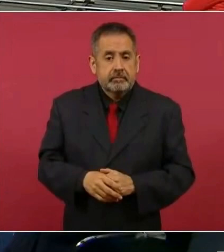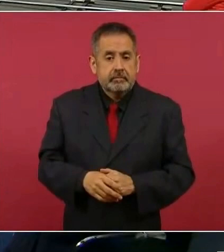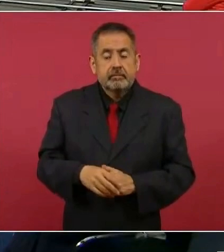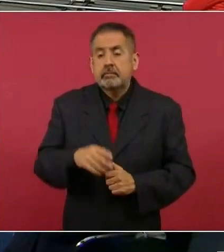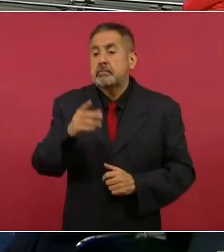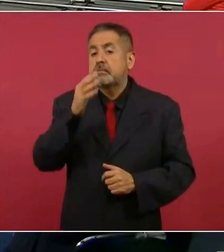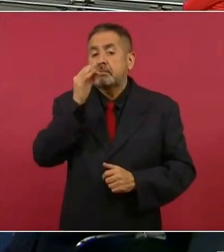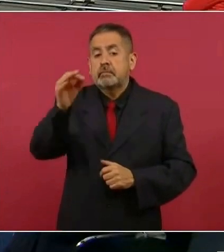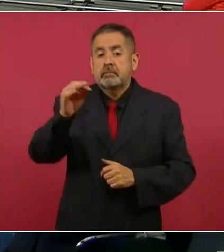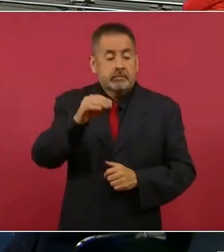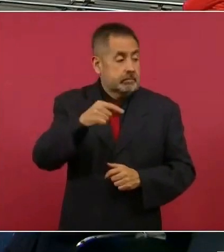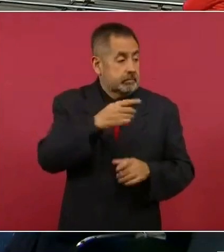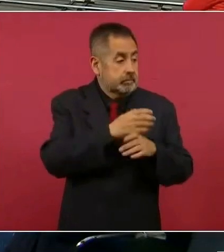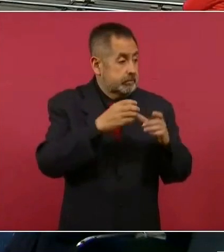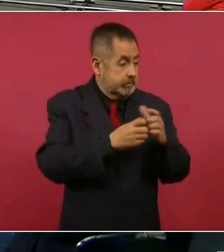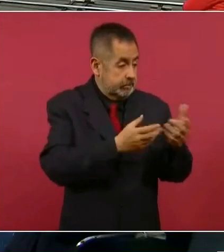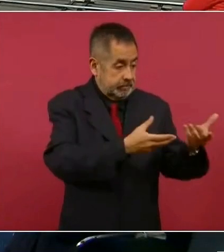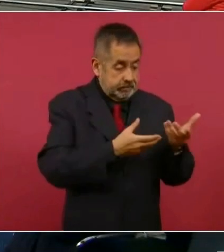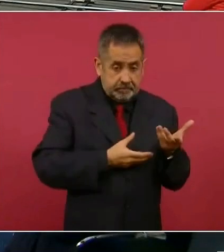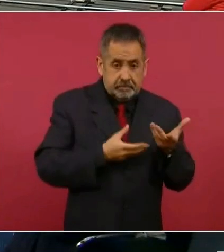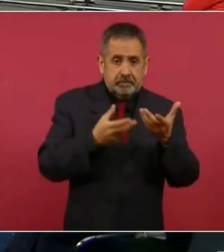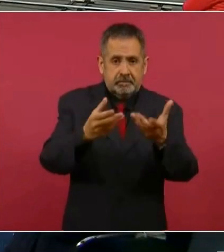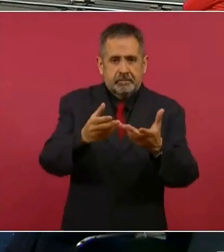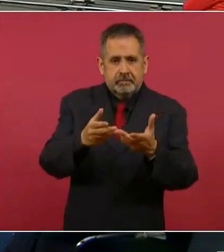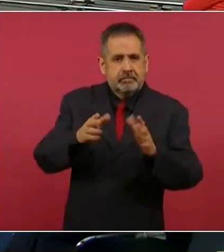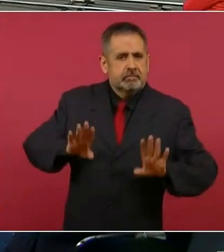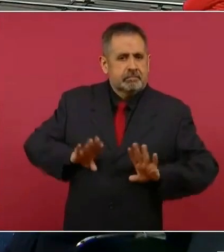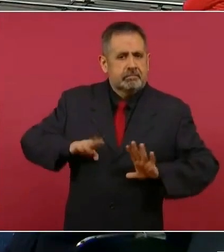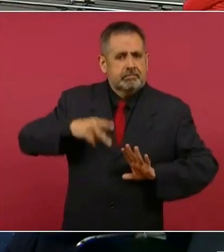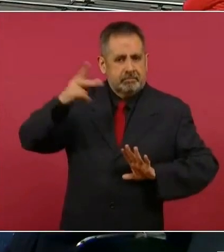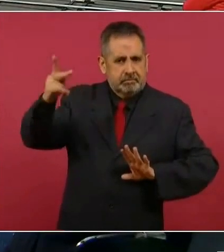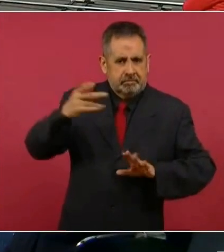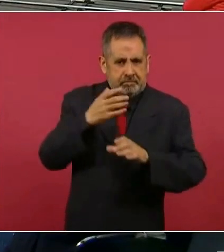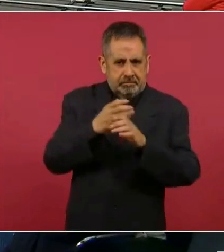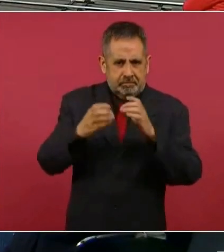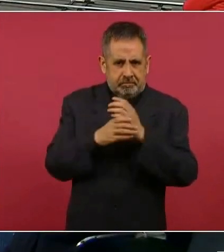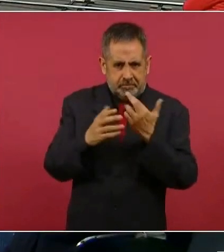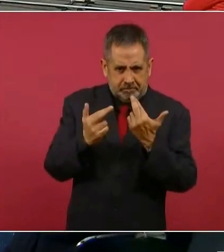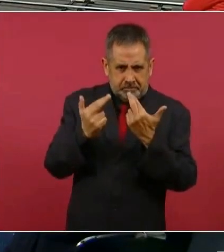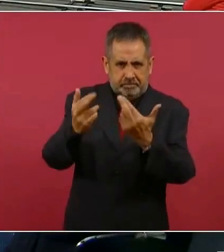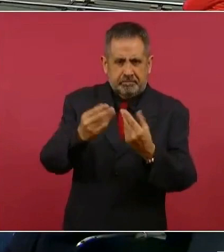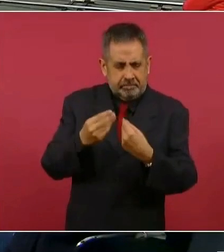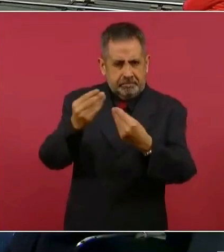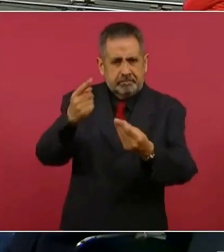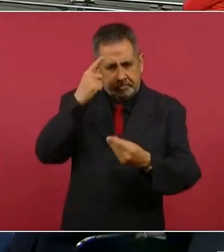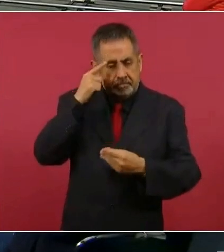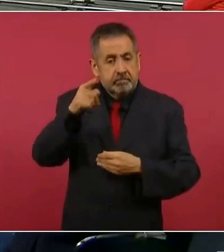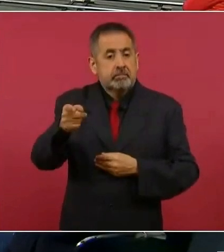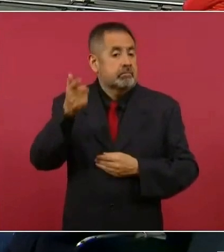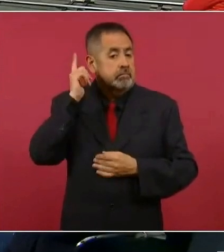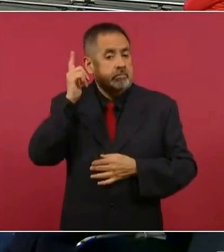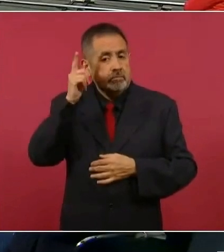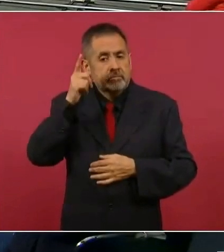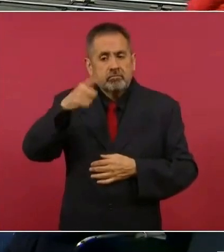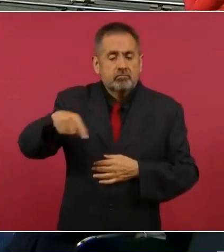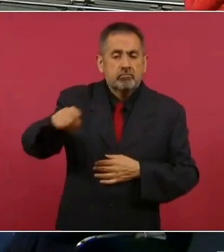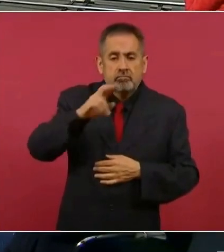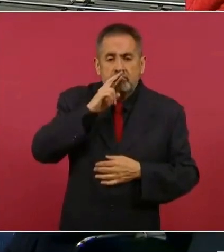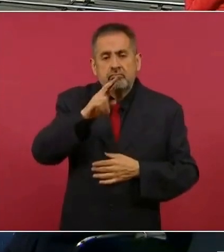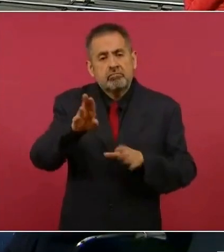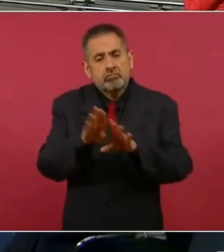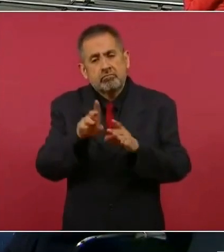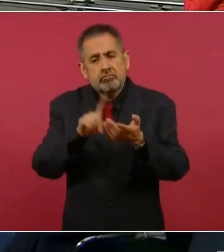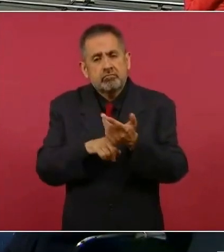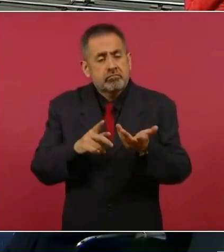que le traigo algunas cuestiones típicas allá de Choice que le envían por allá a la gente y que espera que la respuesta a la dé,